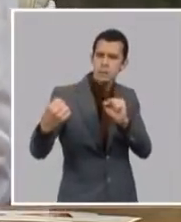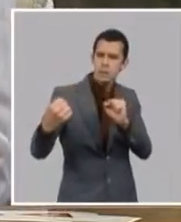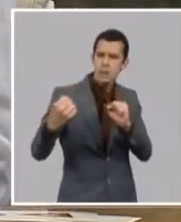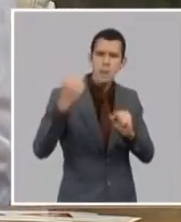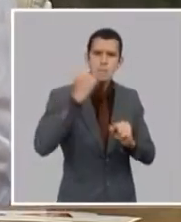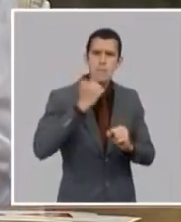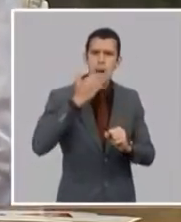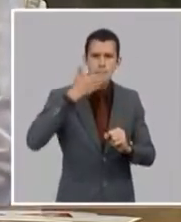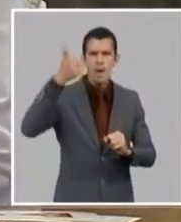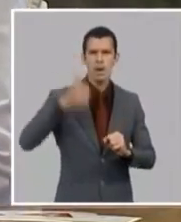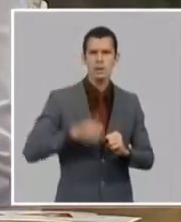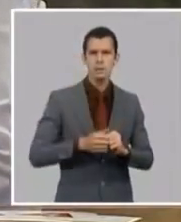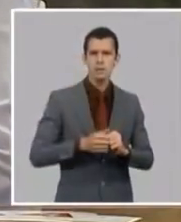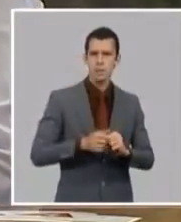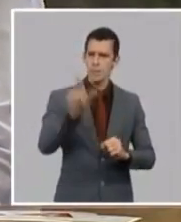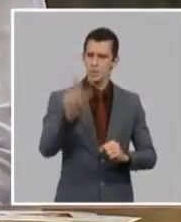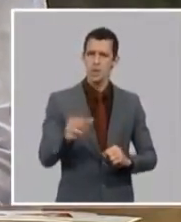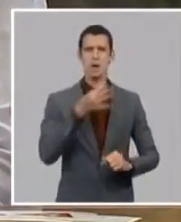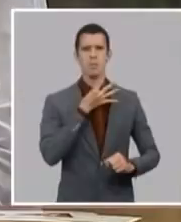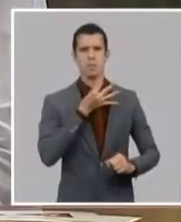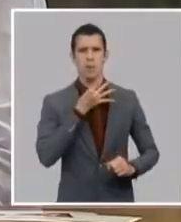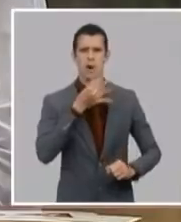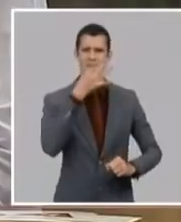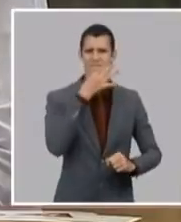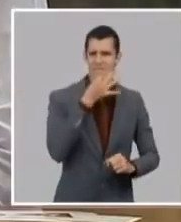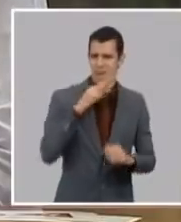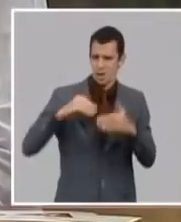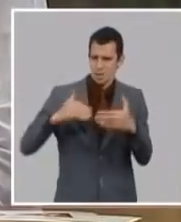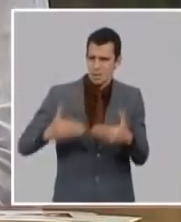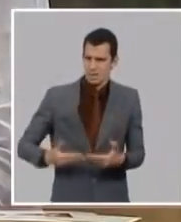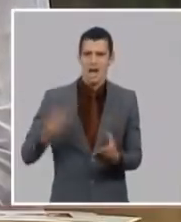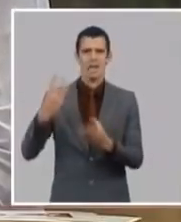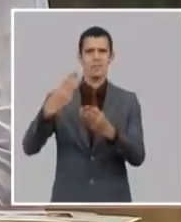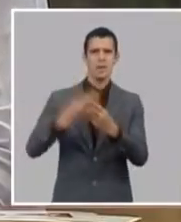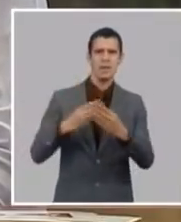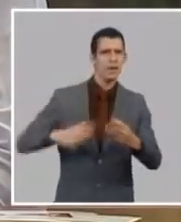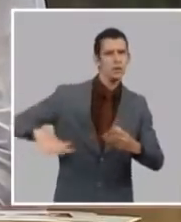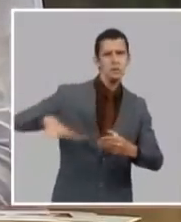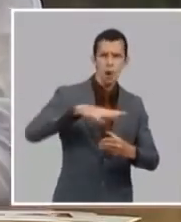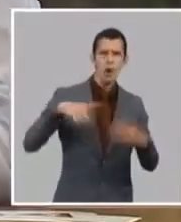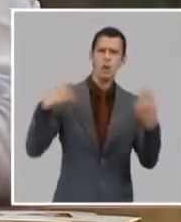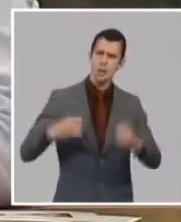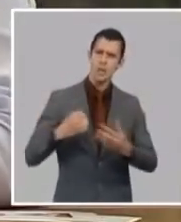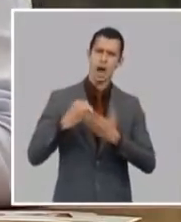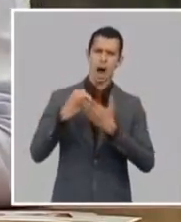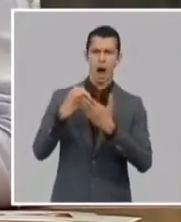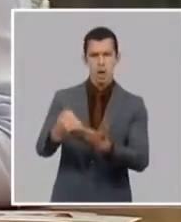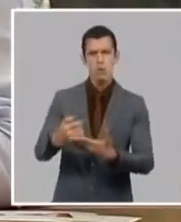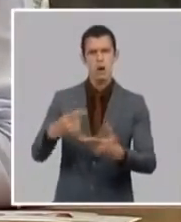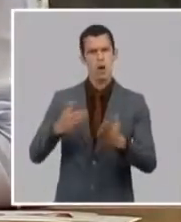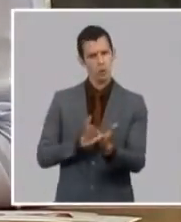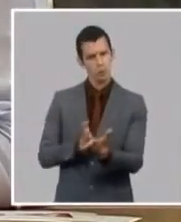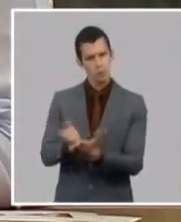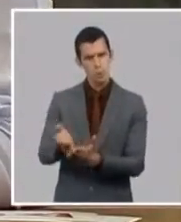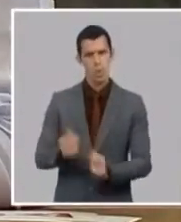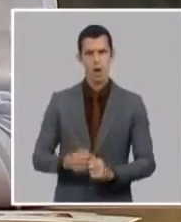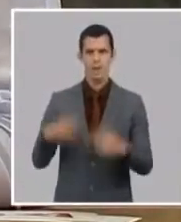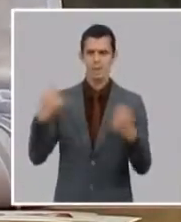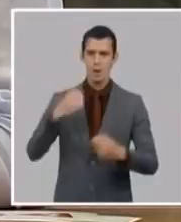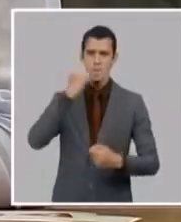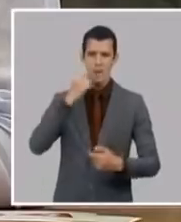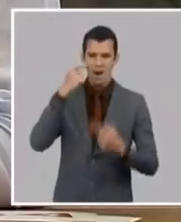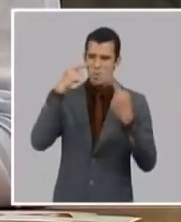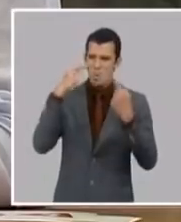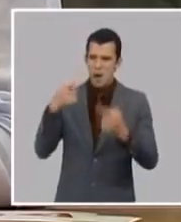a los más vulnerables y que esas personas también en la misma medida que se apoyan que se le siguen dando posibilidades